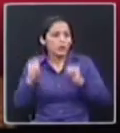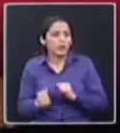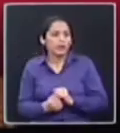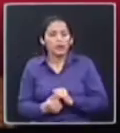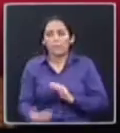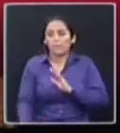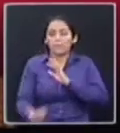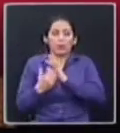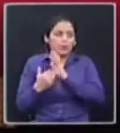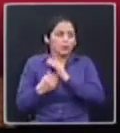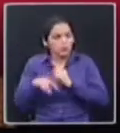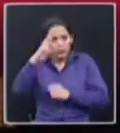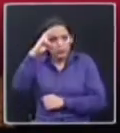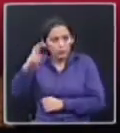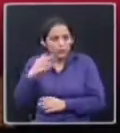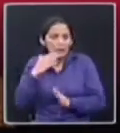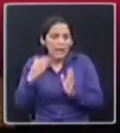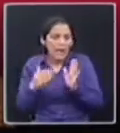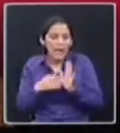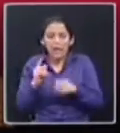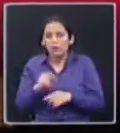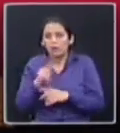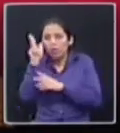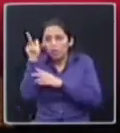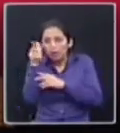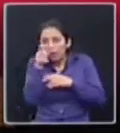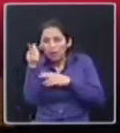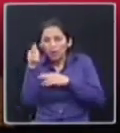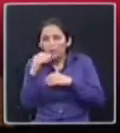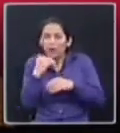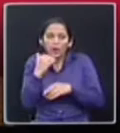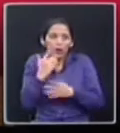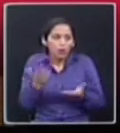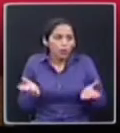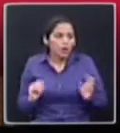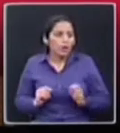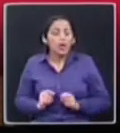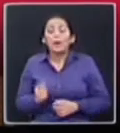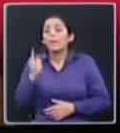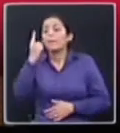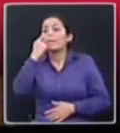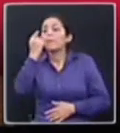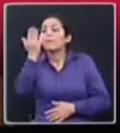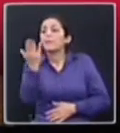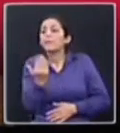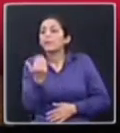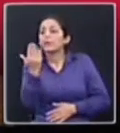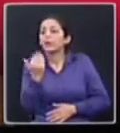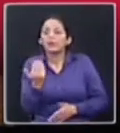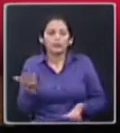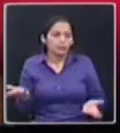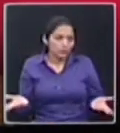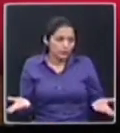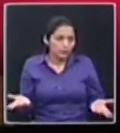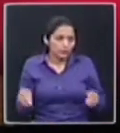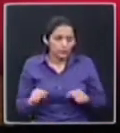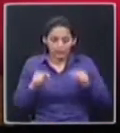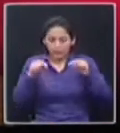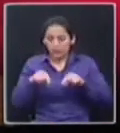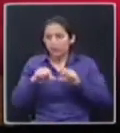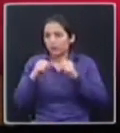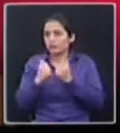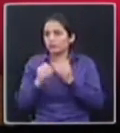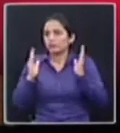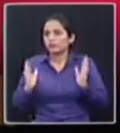micrófono para poder usar la fiscalización como trampolín, exijámosle que demuestre. Yo no dudo que los asambleístas de oposición